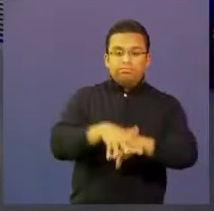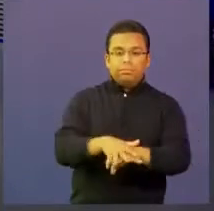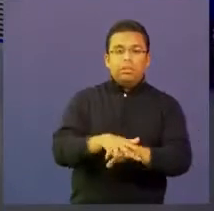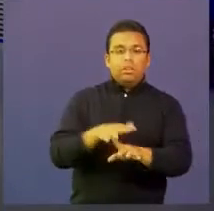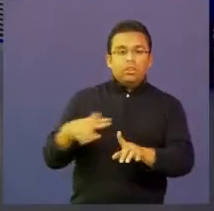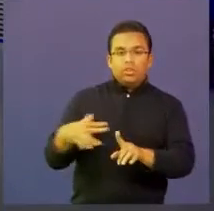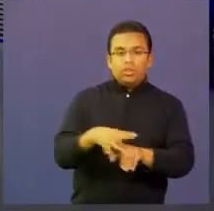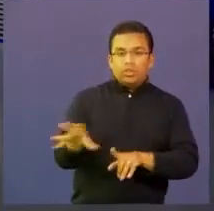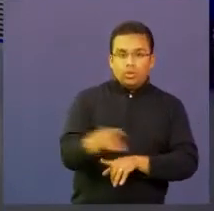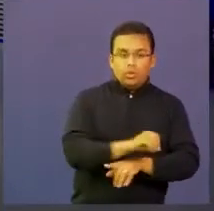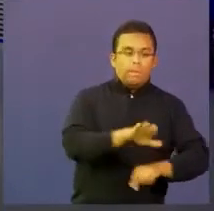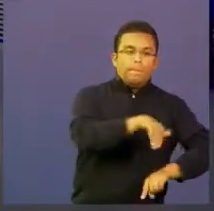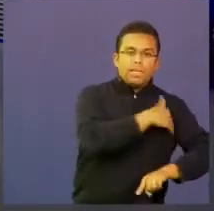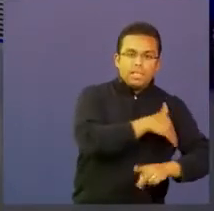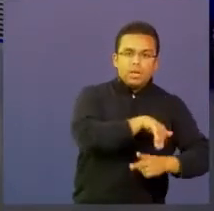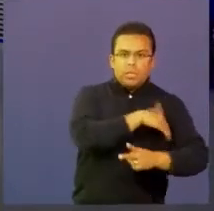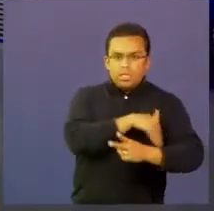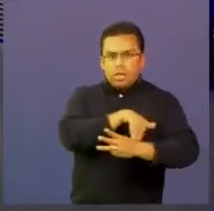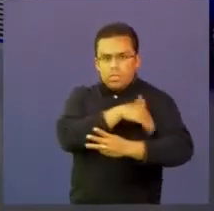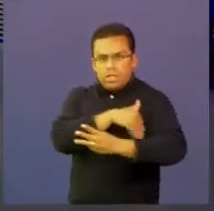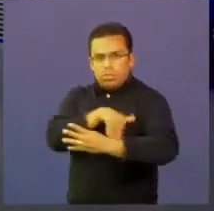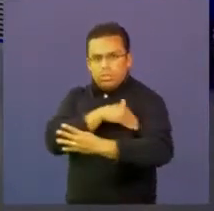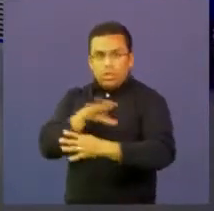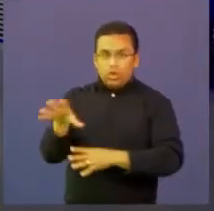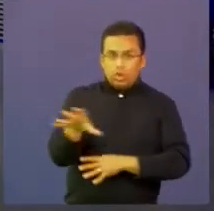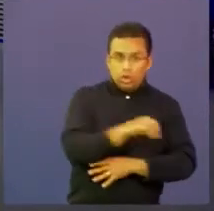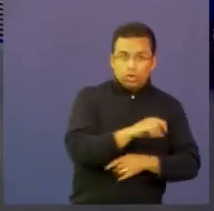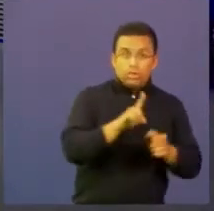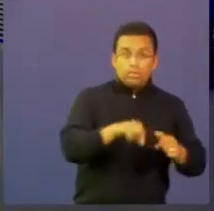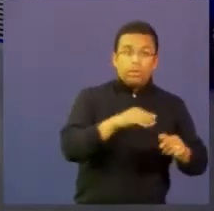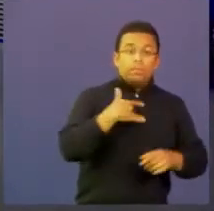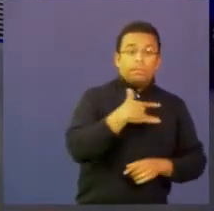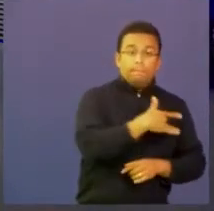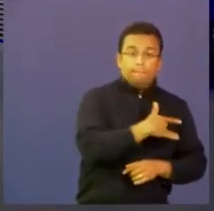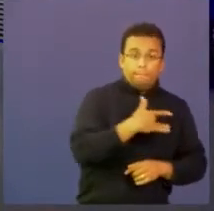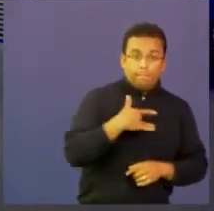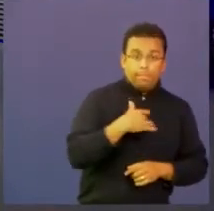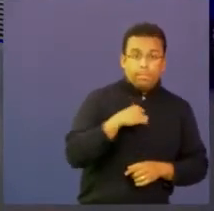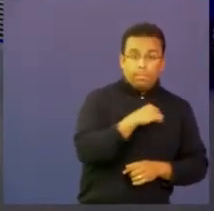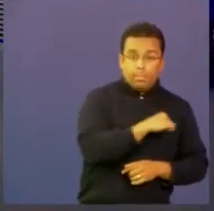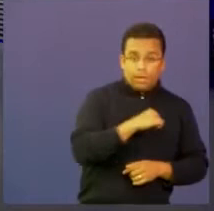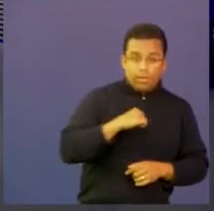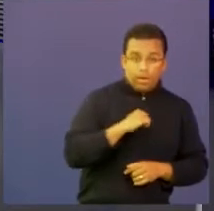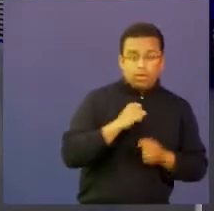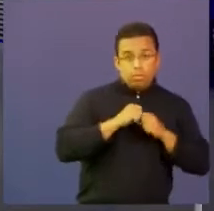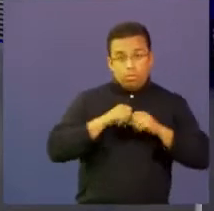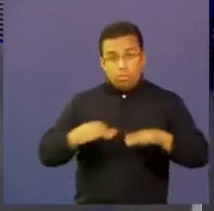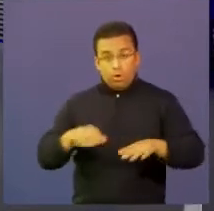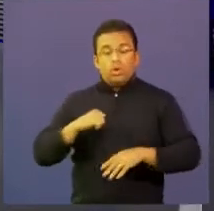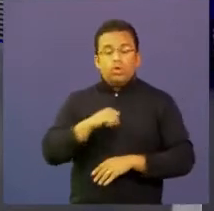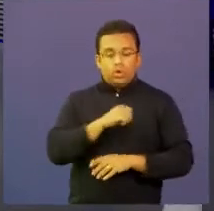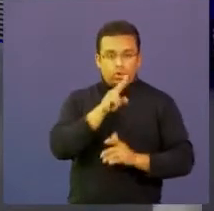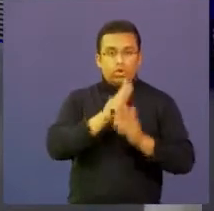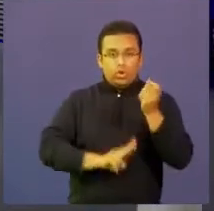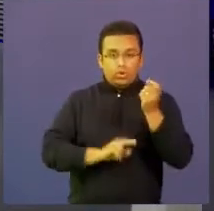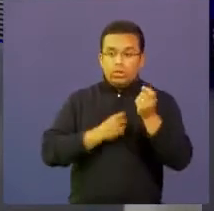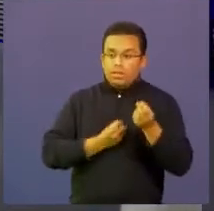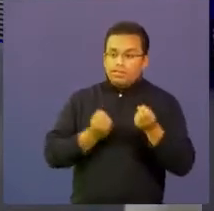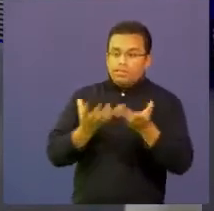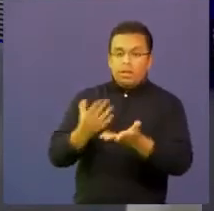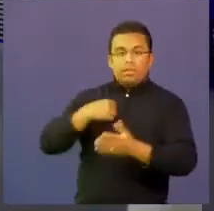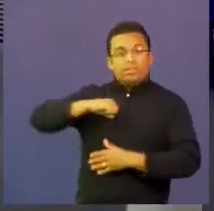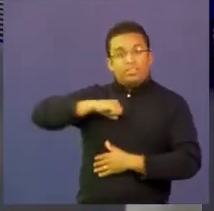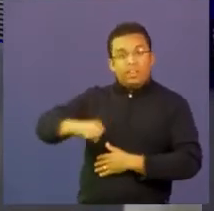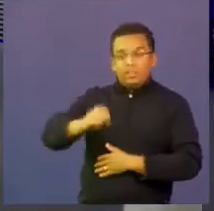los ministerios, el sector público y el sector privado, aportan a esa integralidad, a los derechos de los niños y las